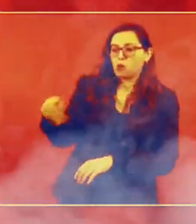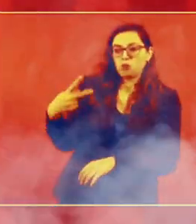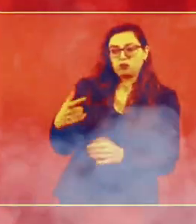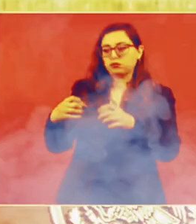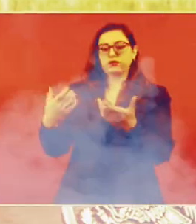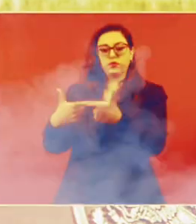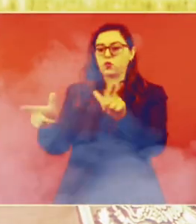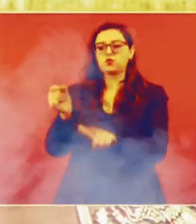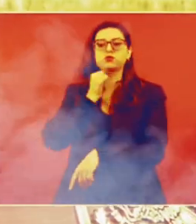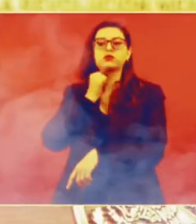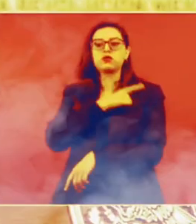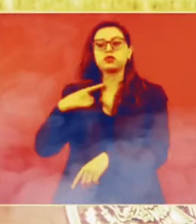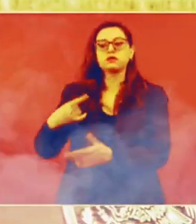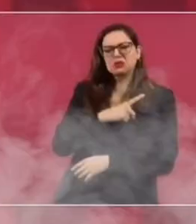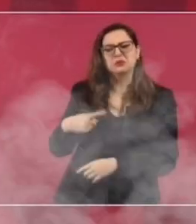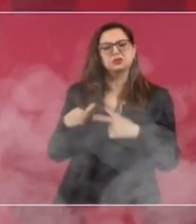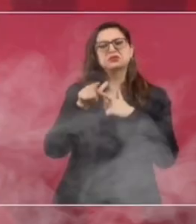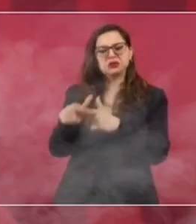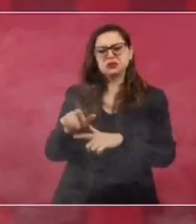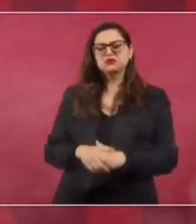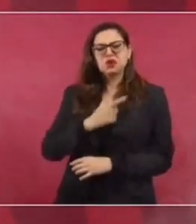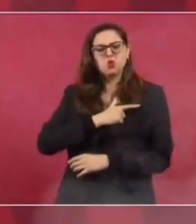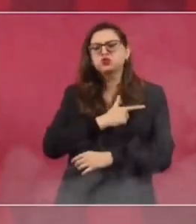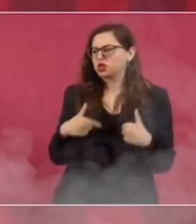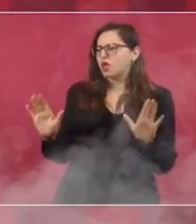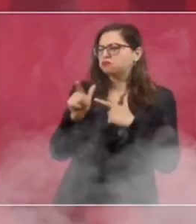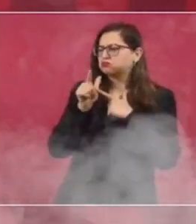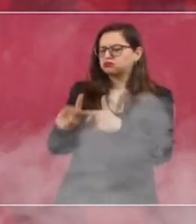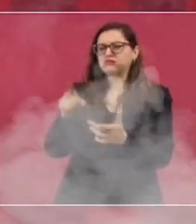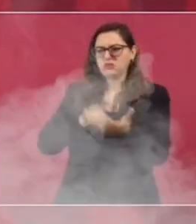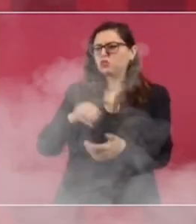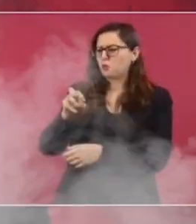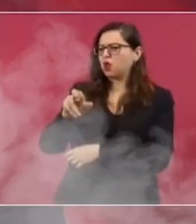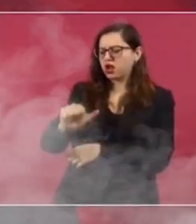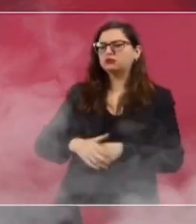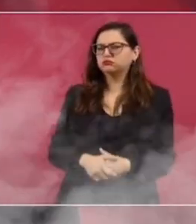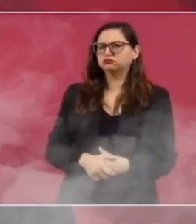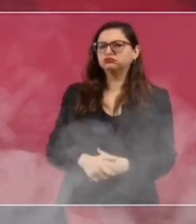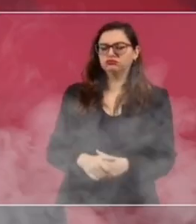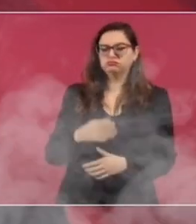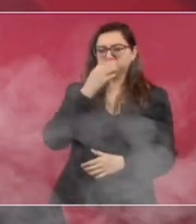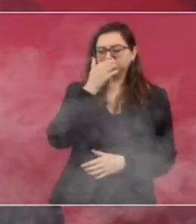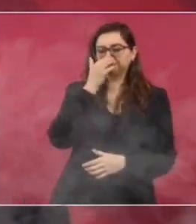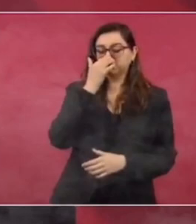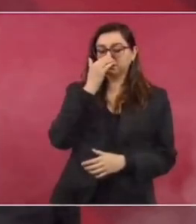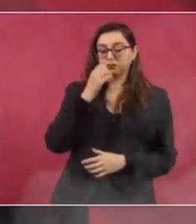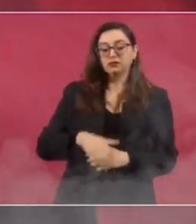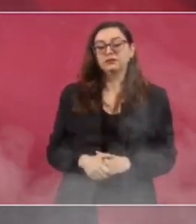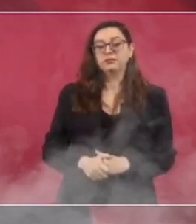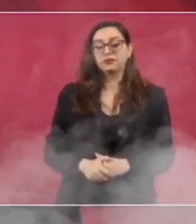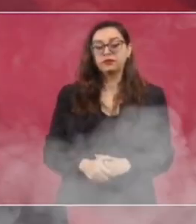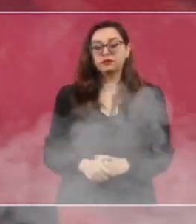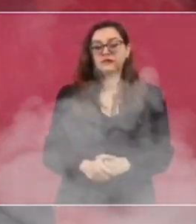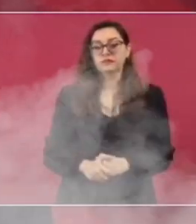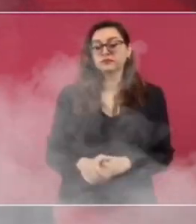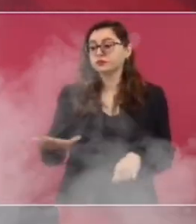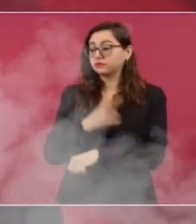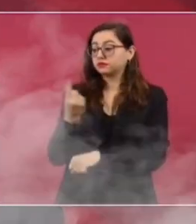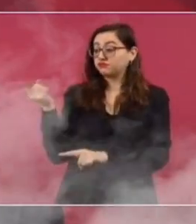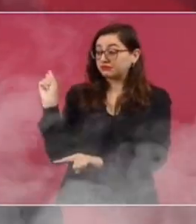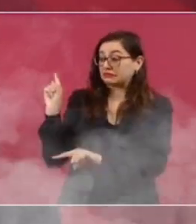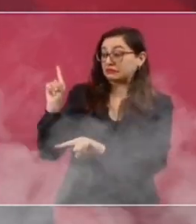a mí sí me gustaría que él siguiera. Porque si no, nuestros adversarios